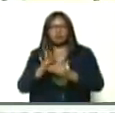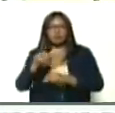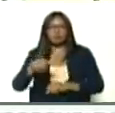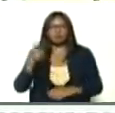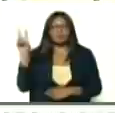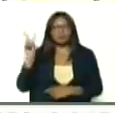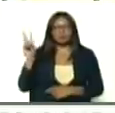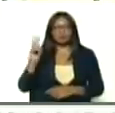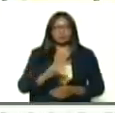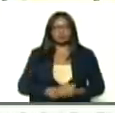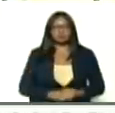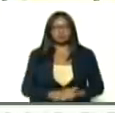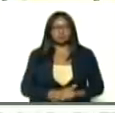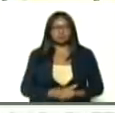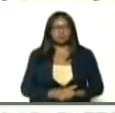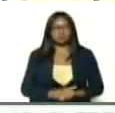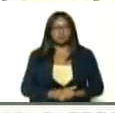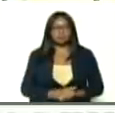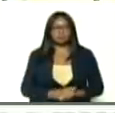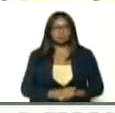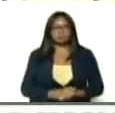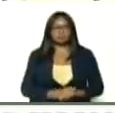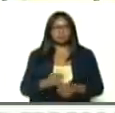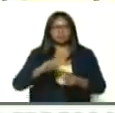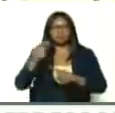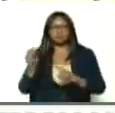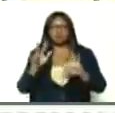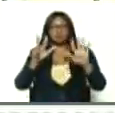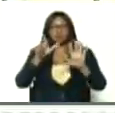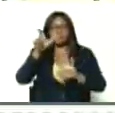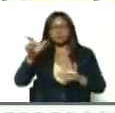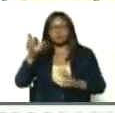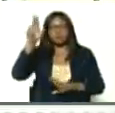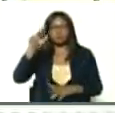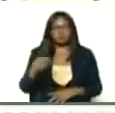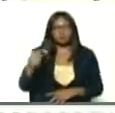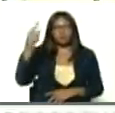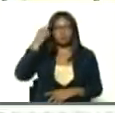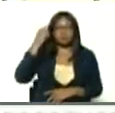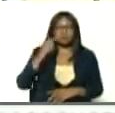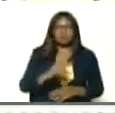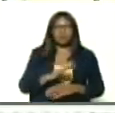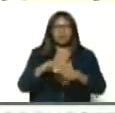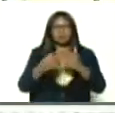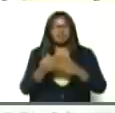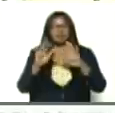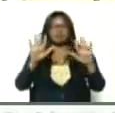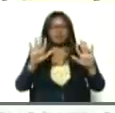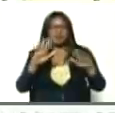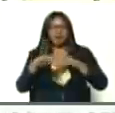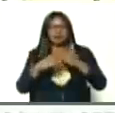Venezuela, y pasamos de 8 casos diarios, 10 casos diarios, a 100,